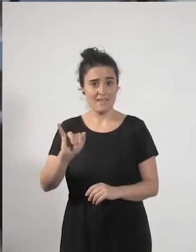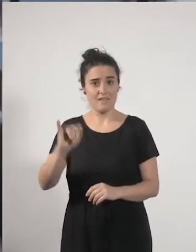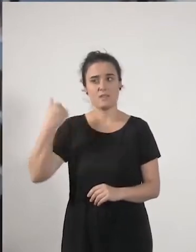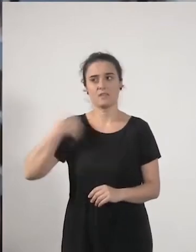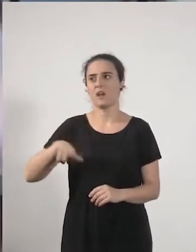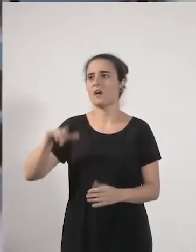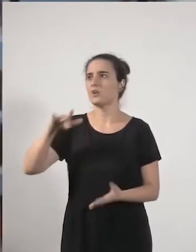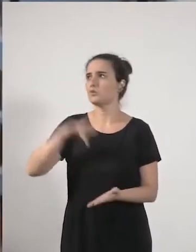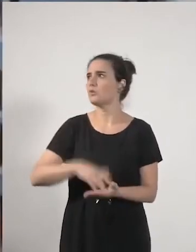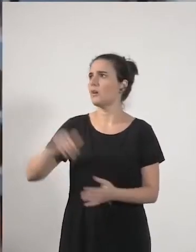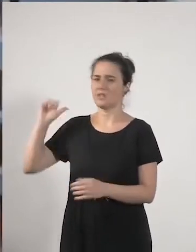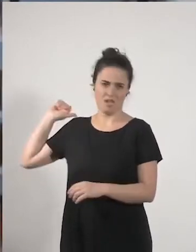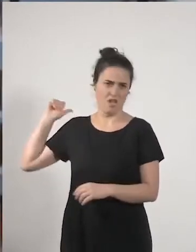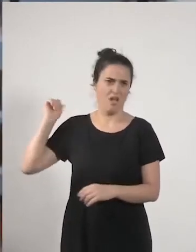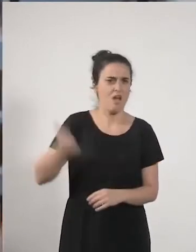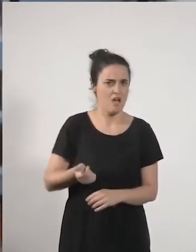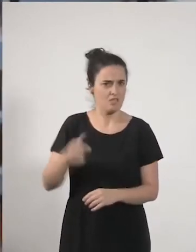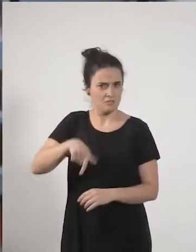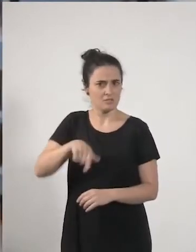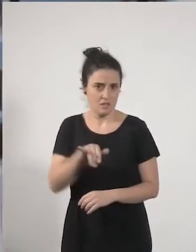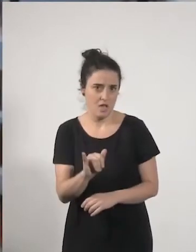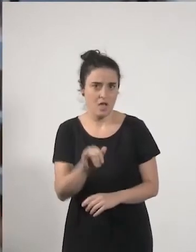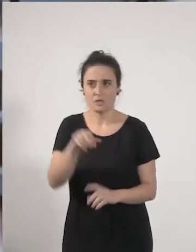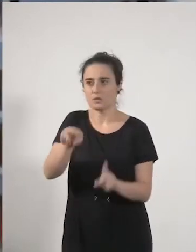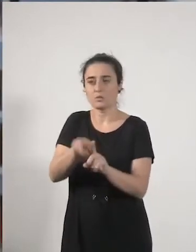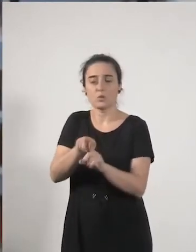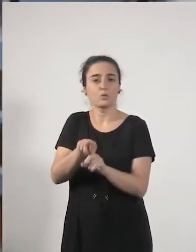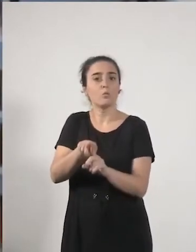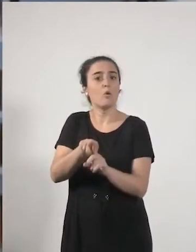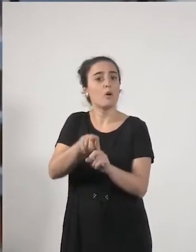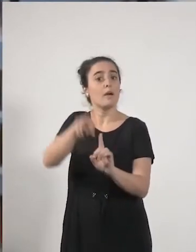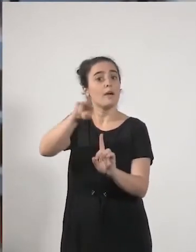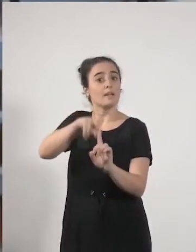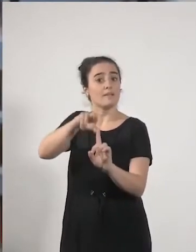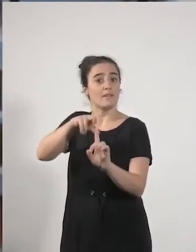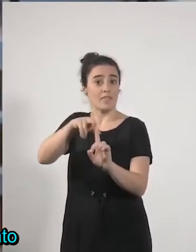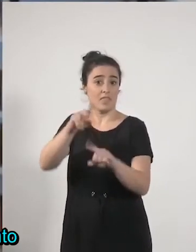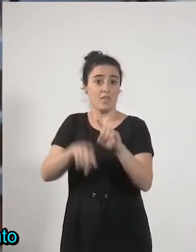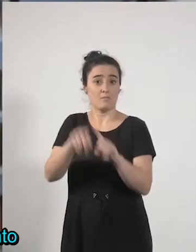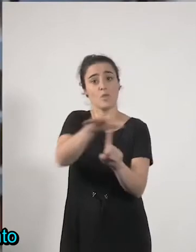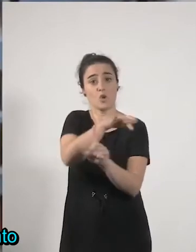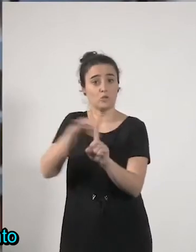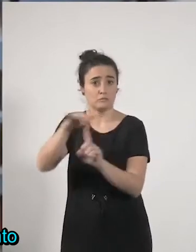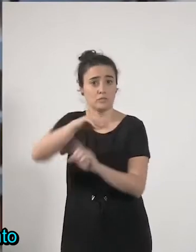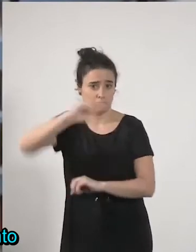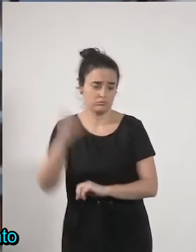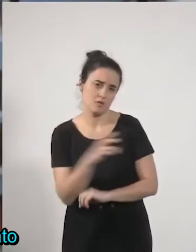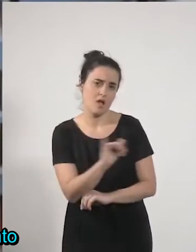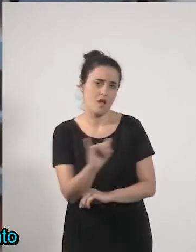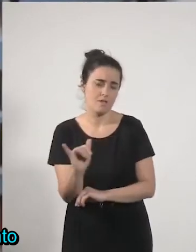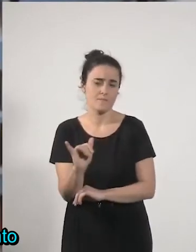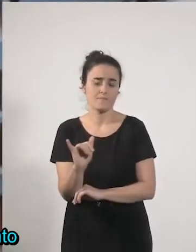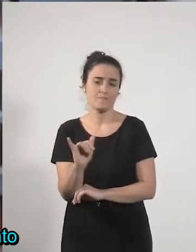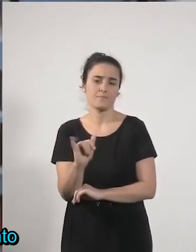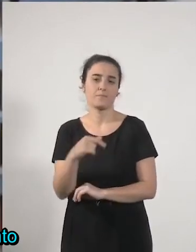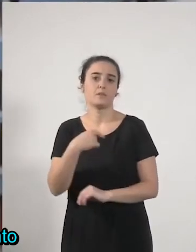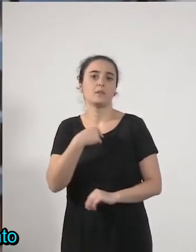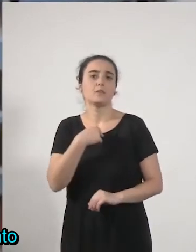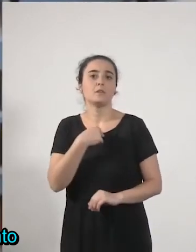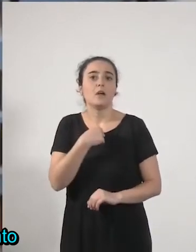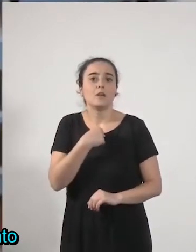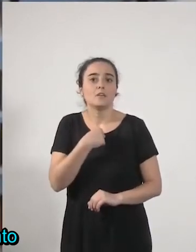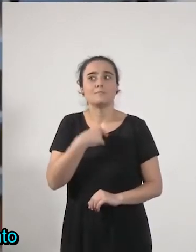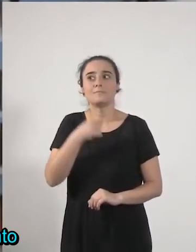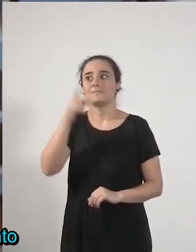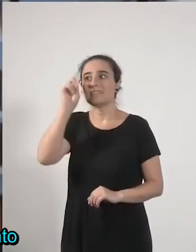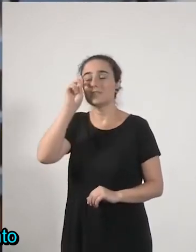muchos años ¿no? que ha sido referencia también en muchos contextos y tal y yo lo que supongo lo que no